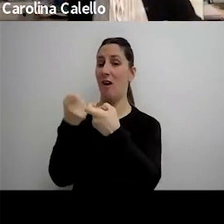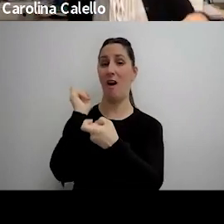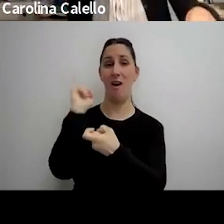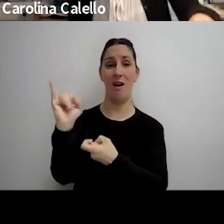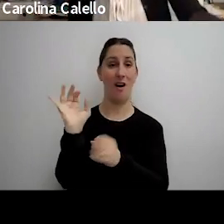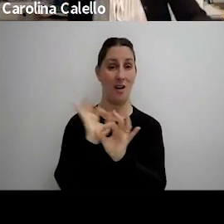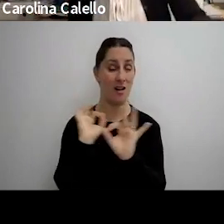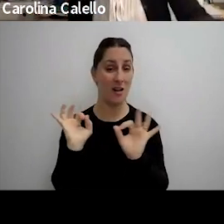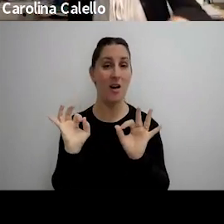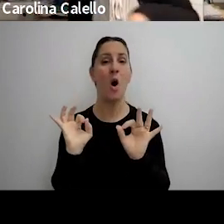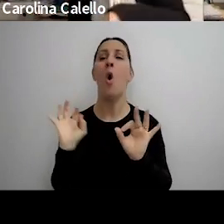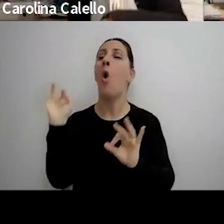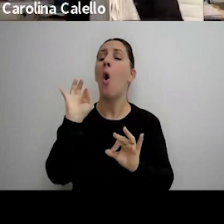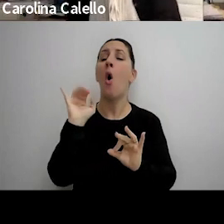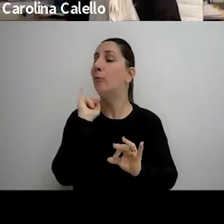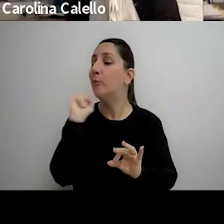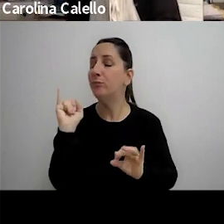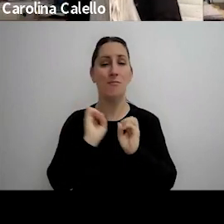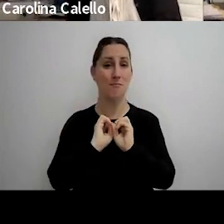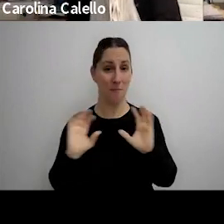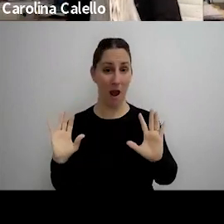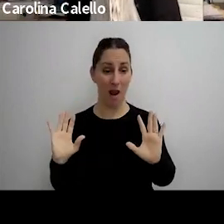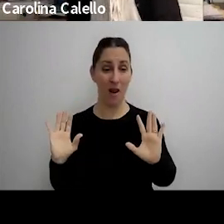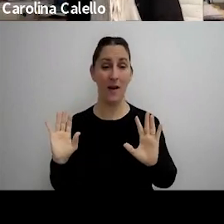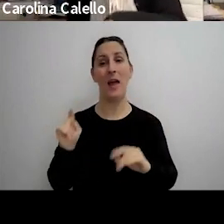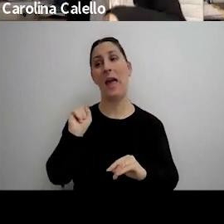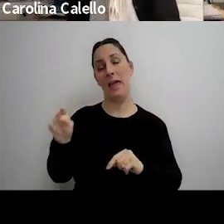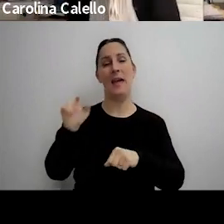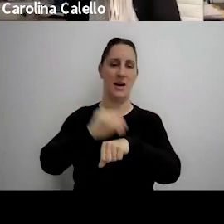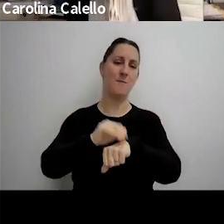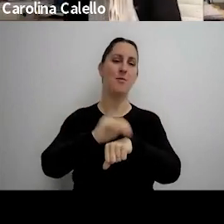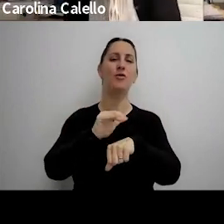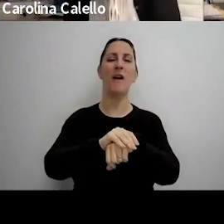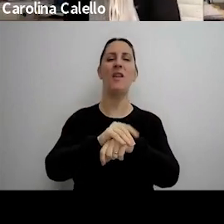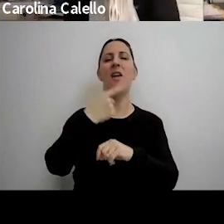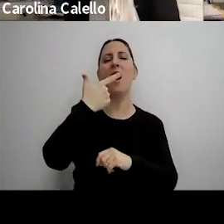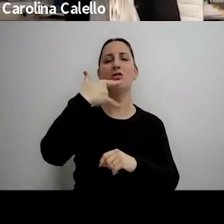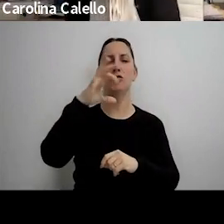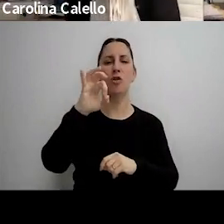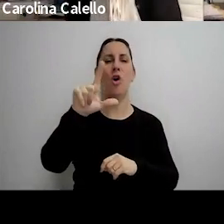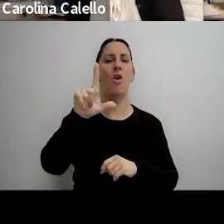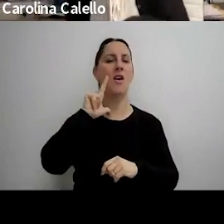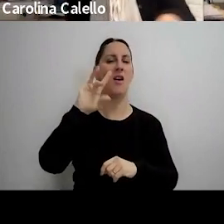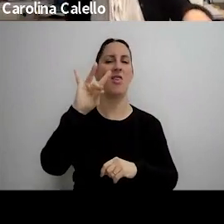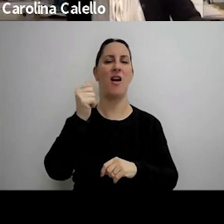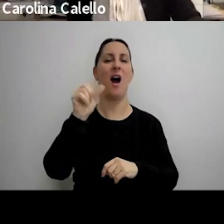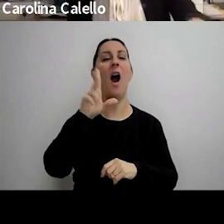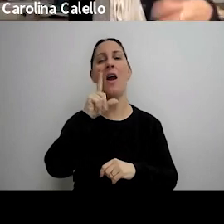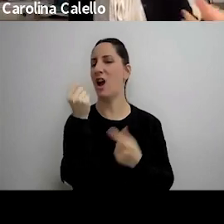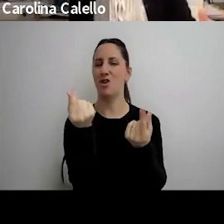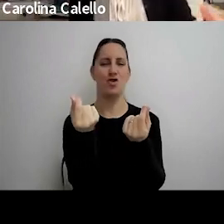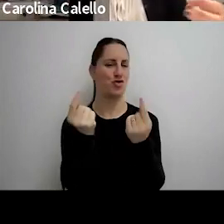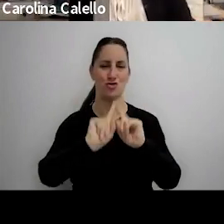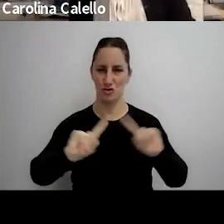definitiva o se notificó mal a la sociedad la responsabilidad solidaria no tiene efecto porque en